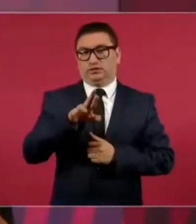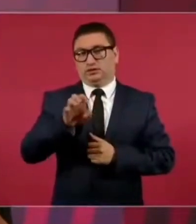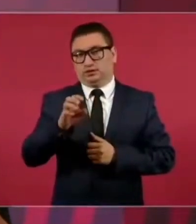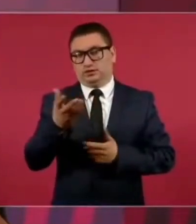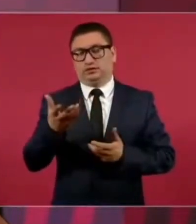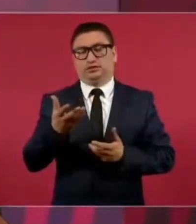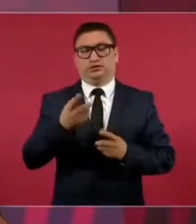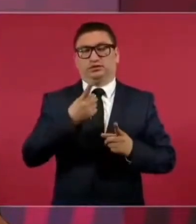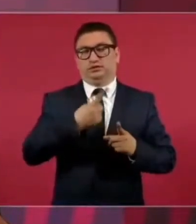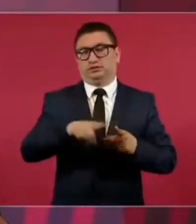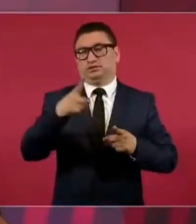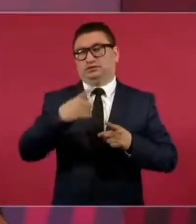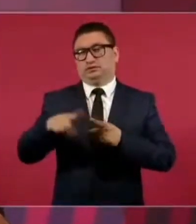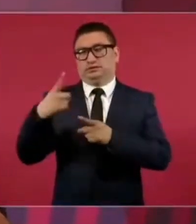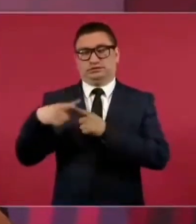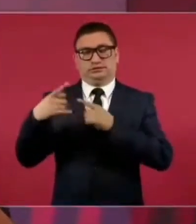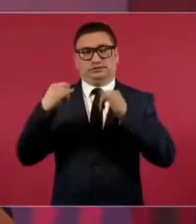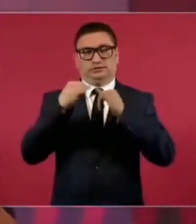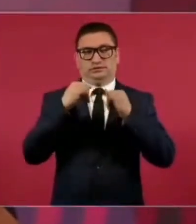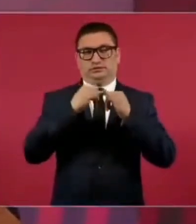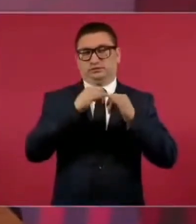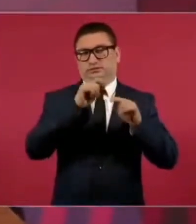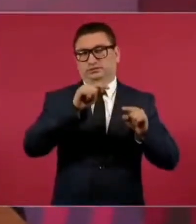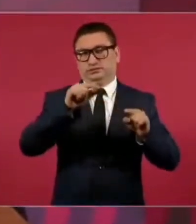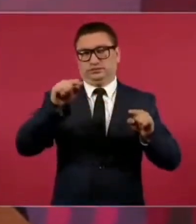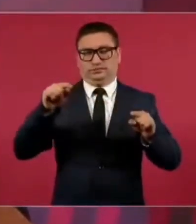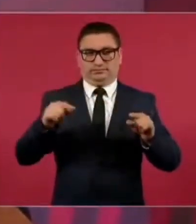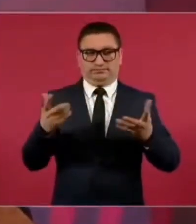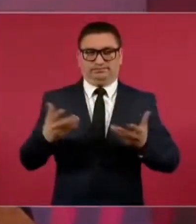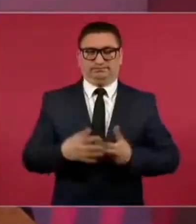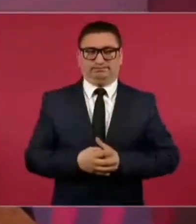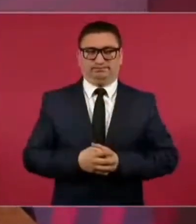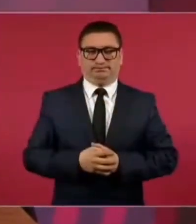que no sé cuánto. el Instituto Comunicaciones y del Instituto de Comunicaciones It's called